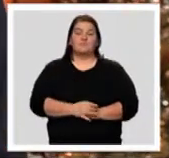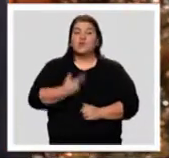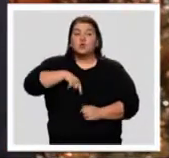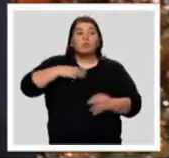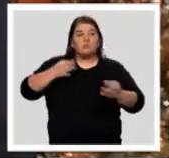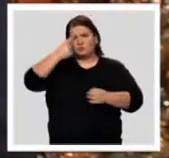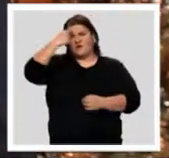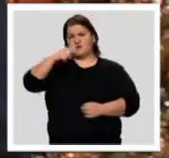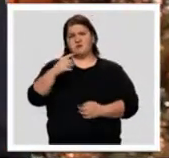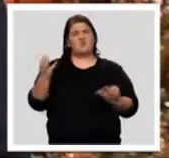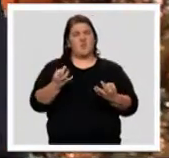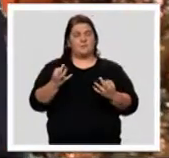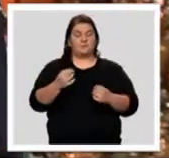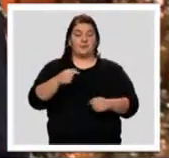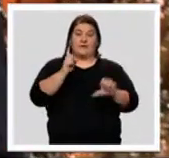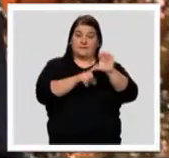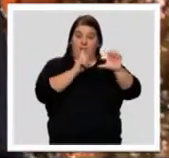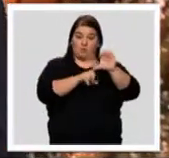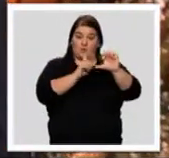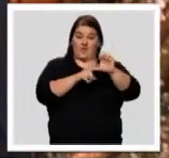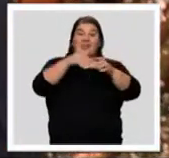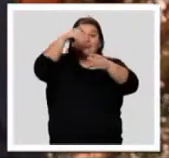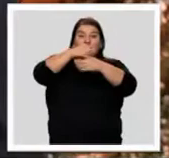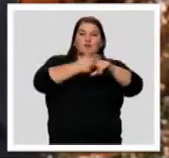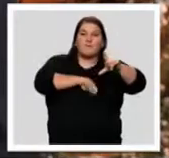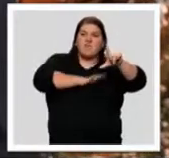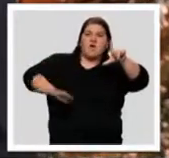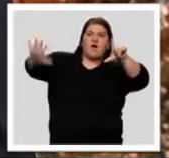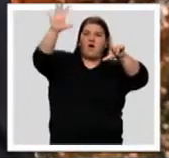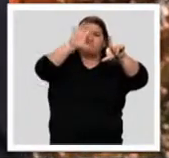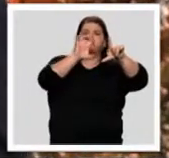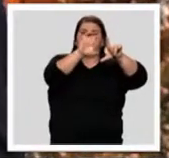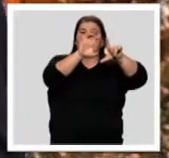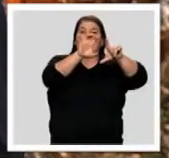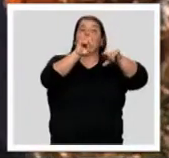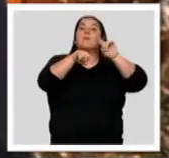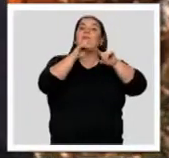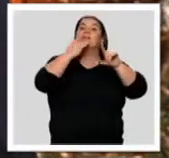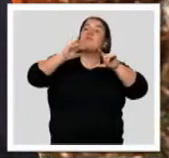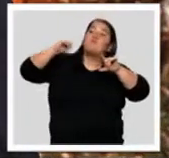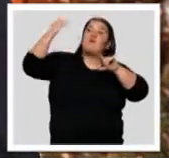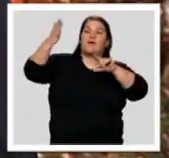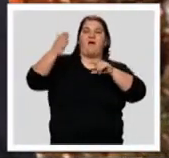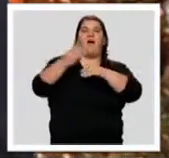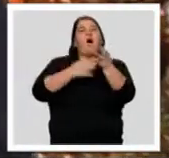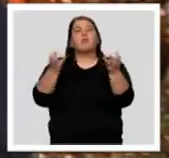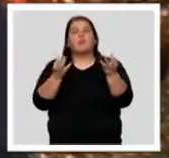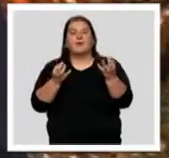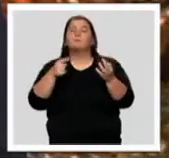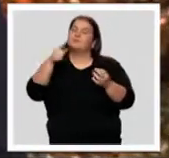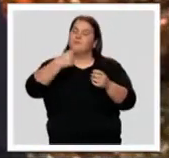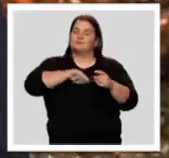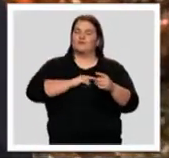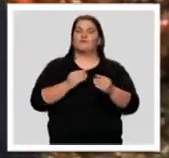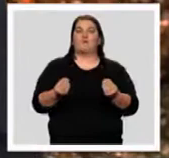debemos ser conscientes de Extremadura será dentro de España lo que consiga ser fuera de ella. Por eso os propongo que